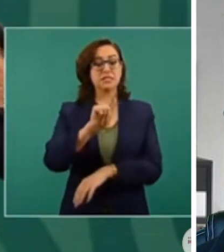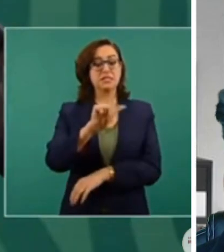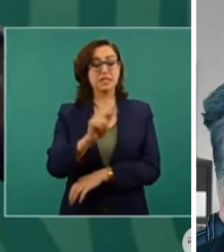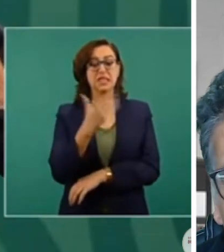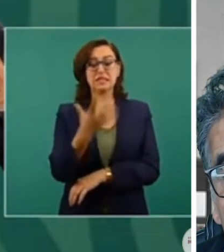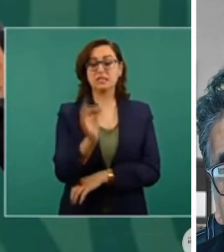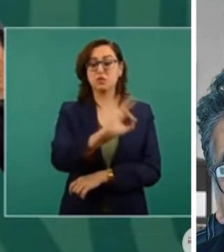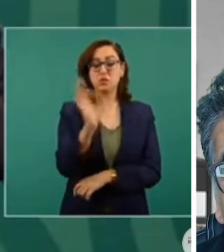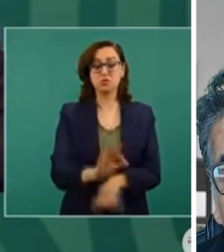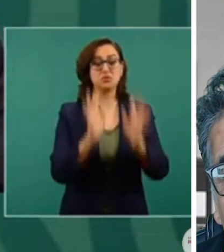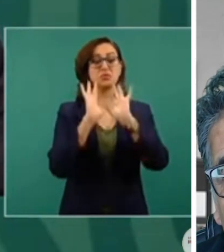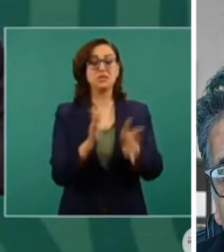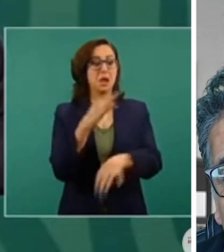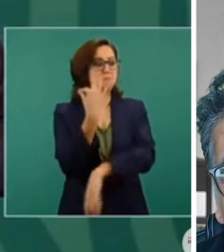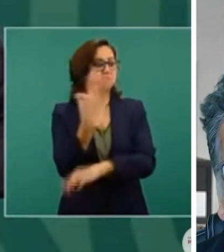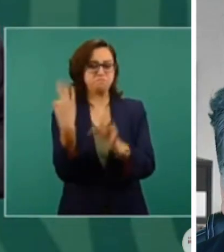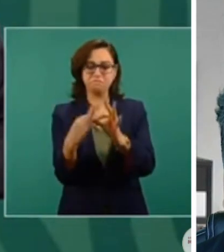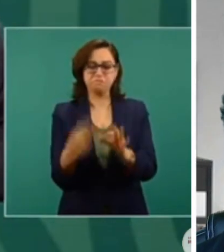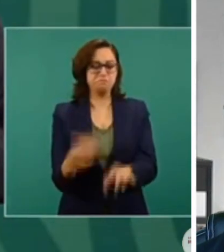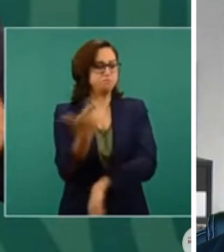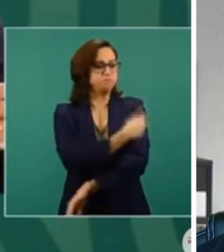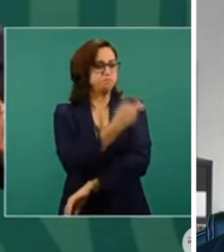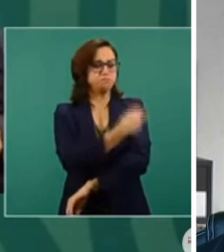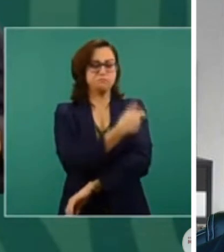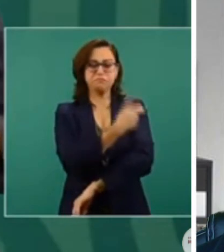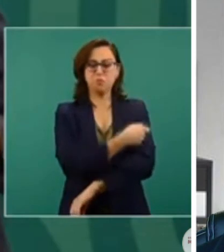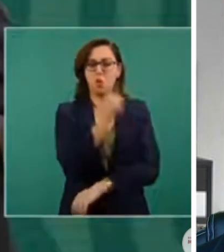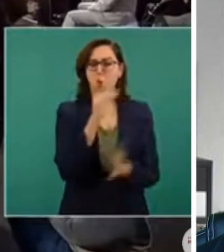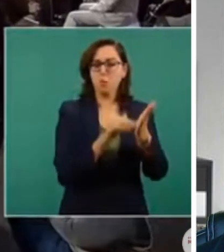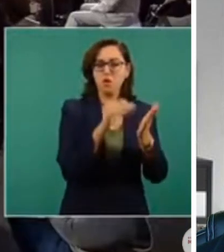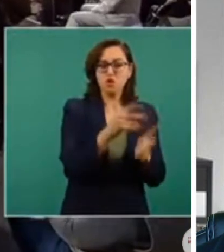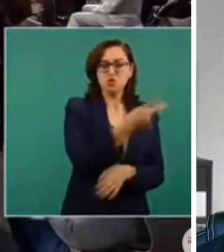un millón doscientos mil. Y este caso,